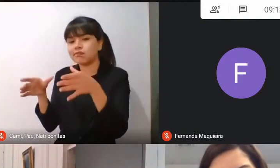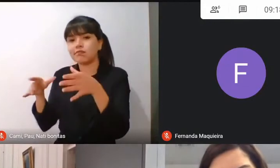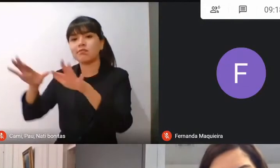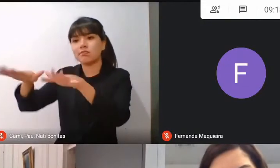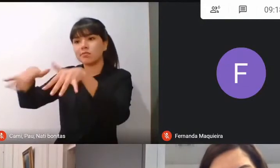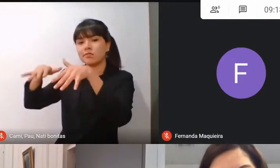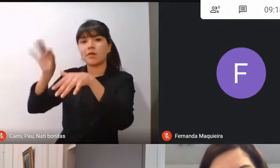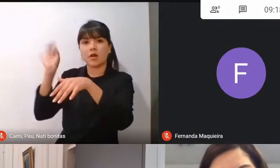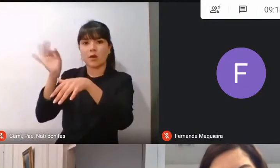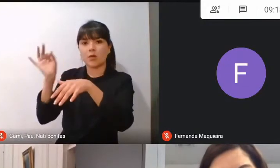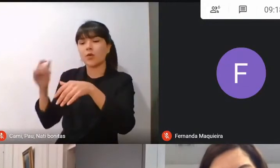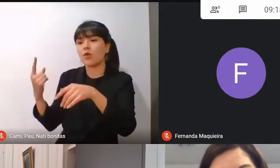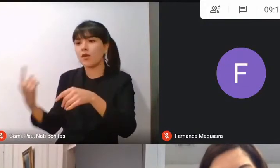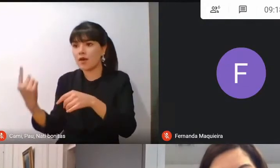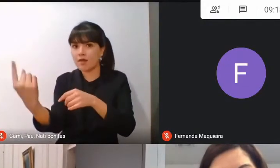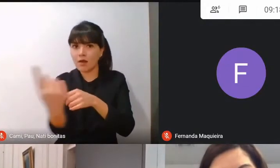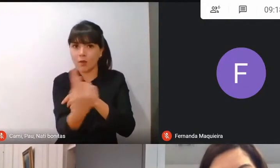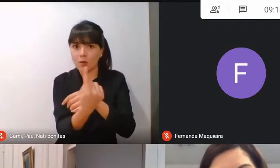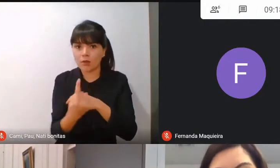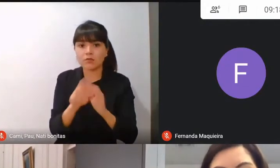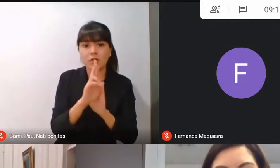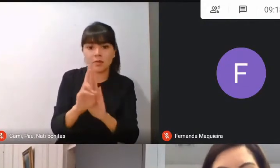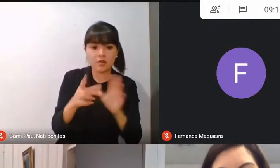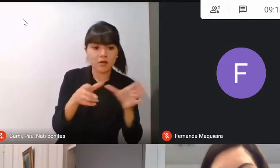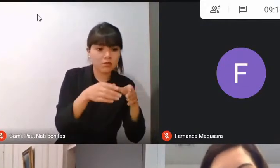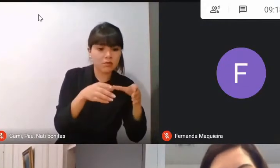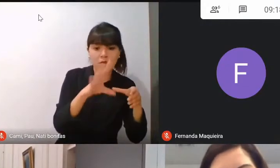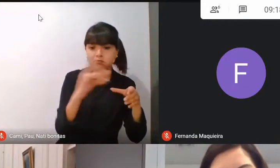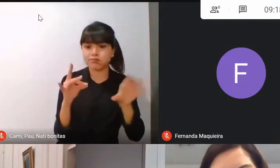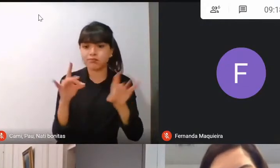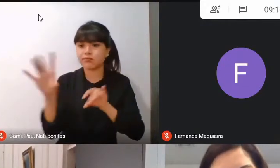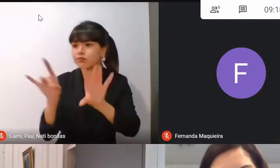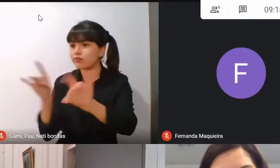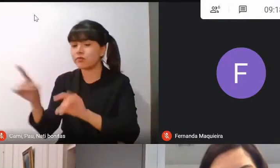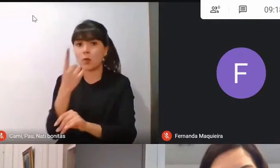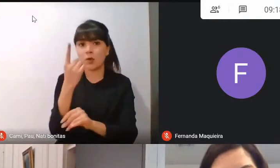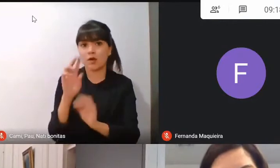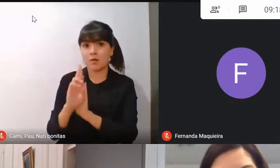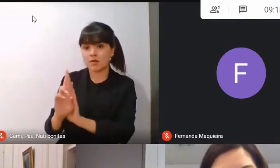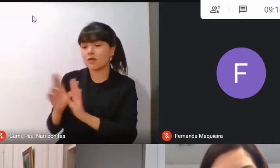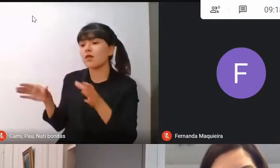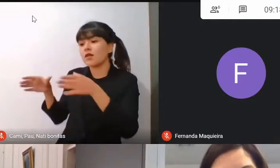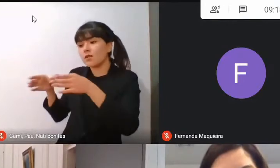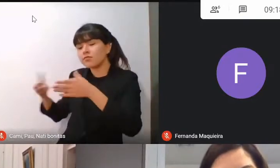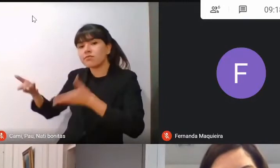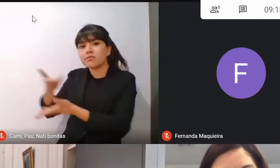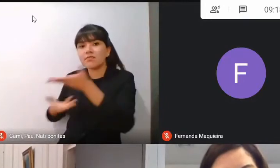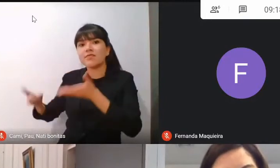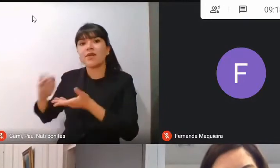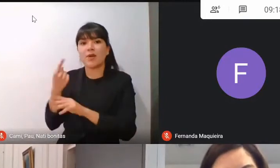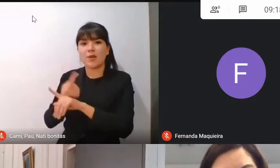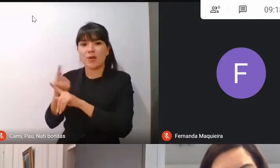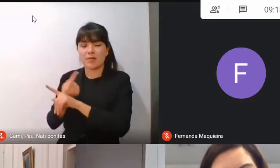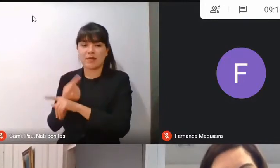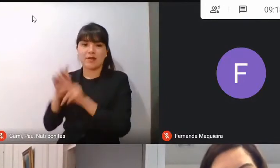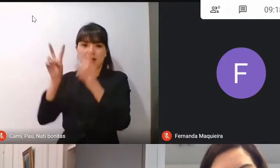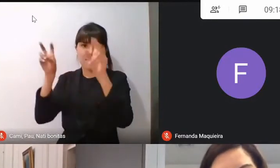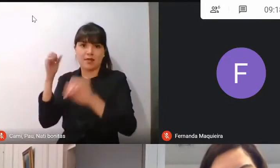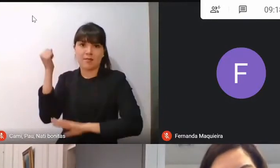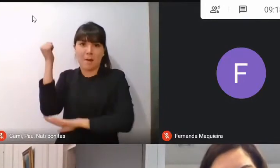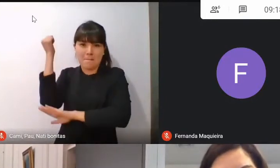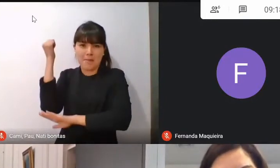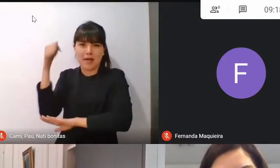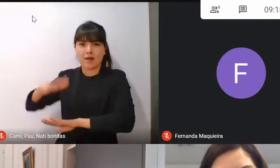de las mesas para consolidar en términos generales los pilares y ejes. Una vez terminado ese trabajo los